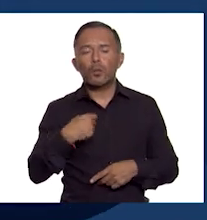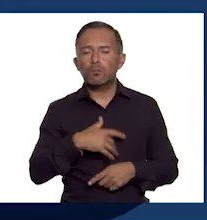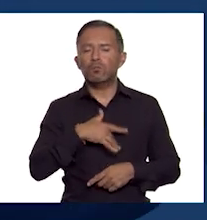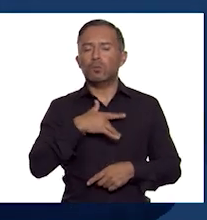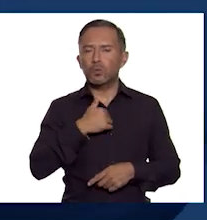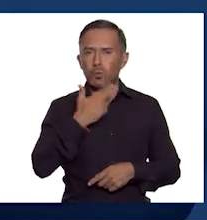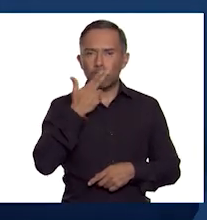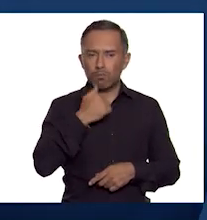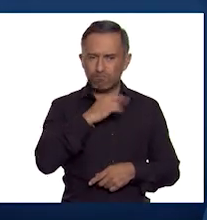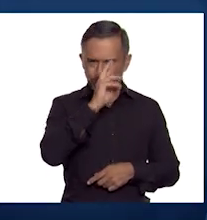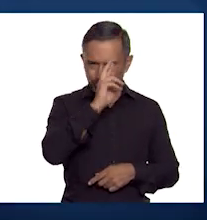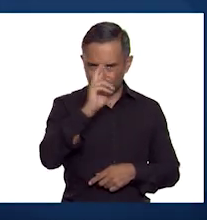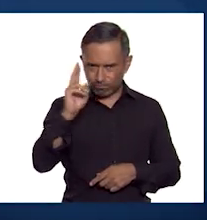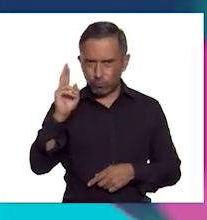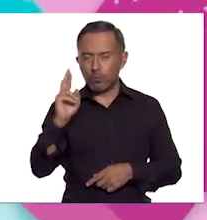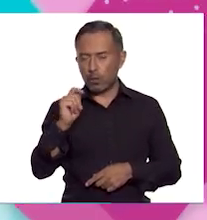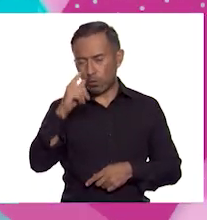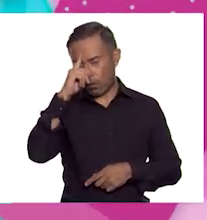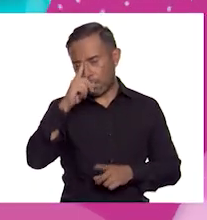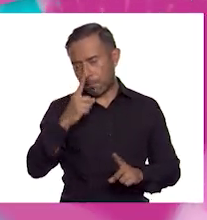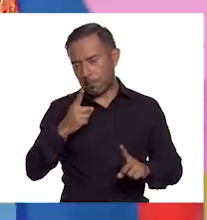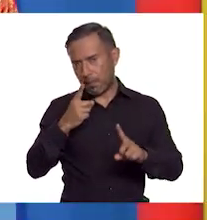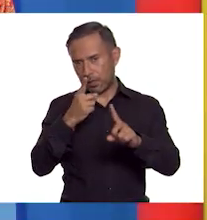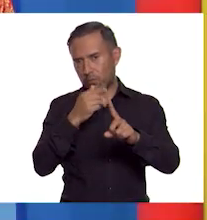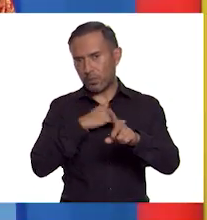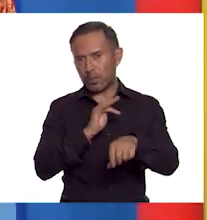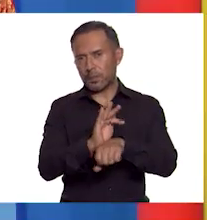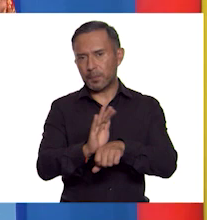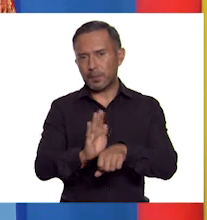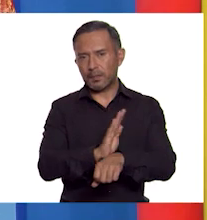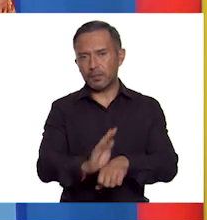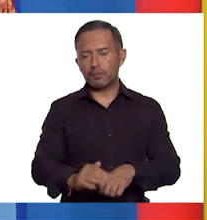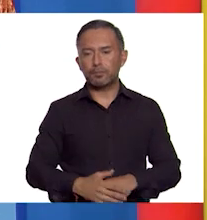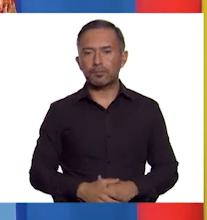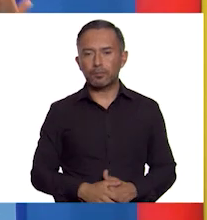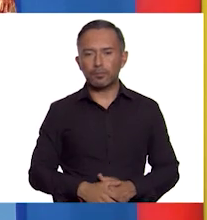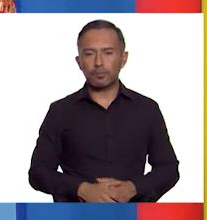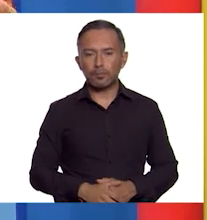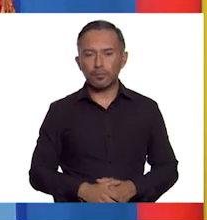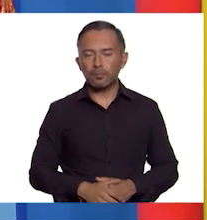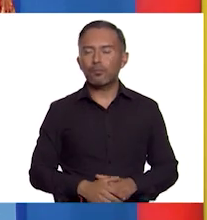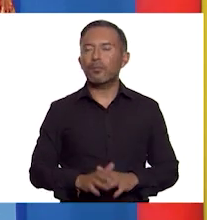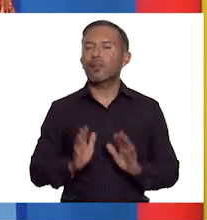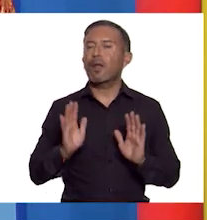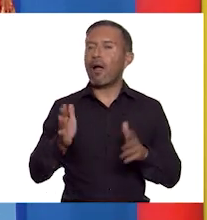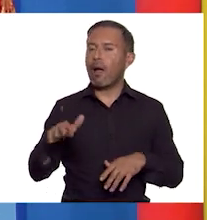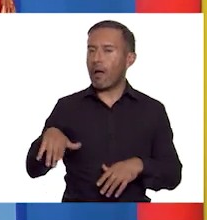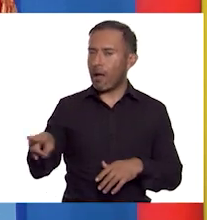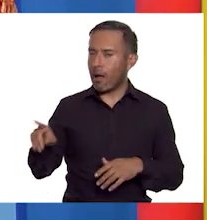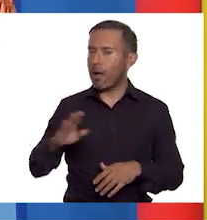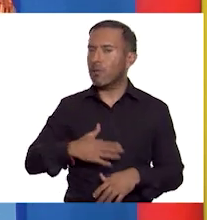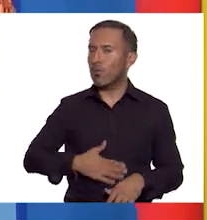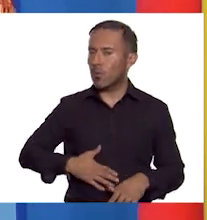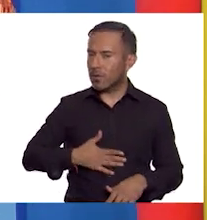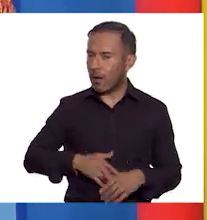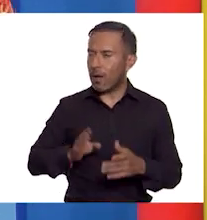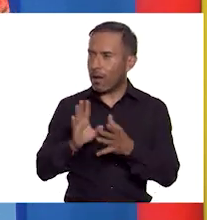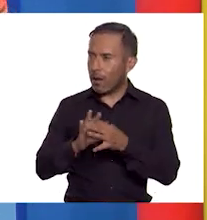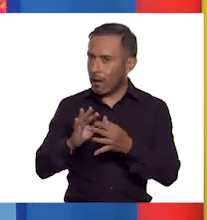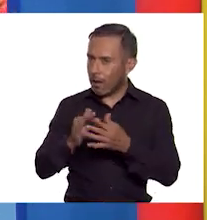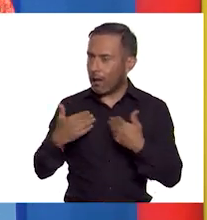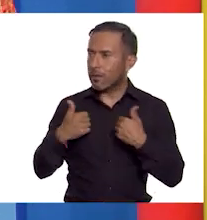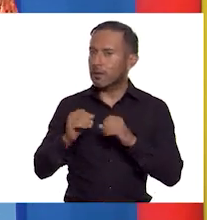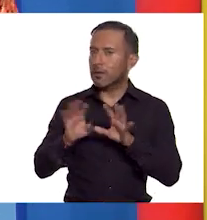través de alcanzar esta meta. Ya que pudimos entender un poco más acerca del budismo, revisemos